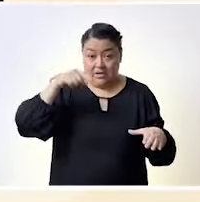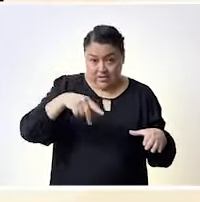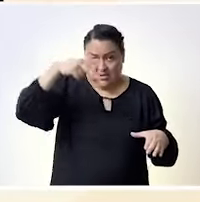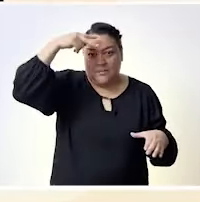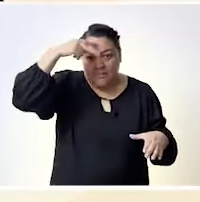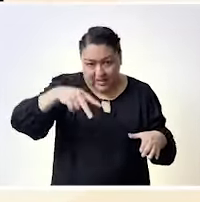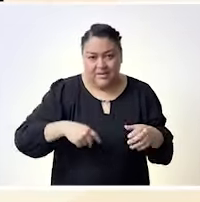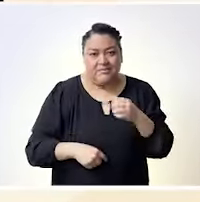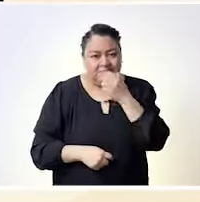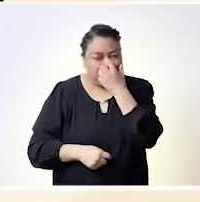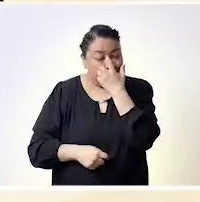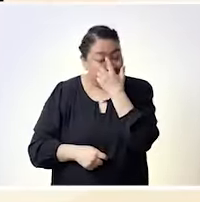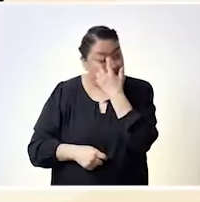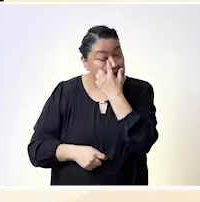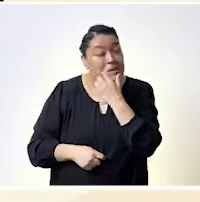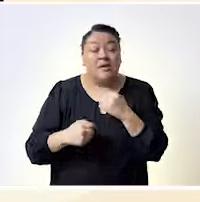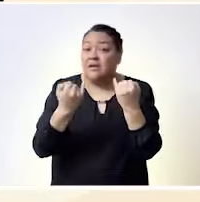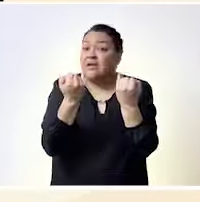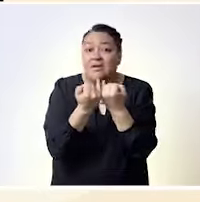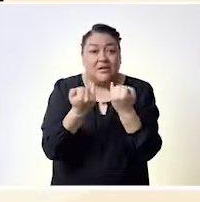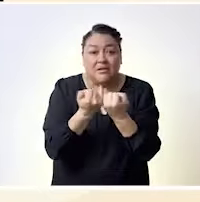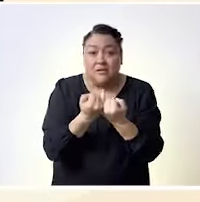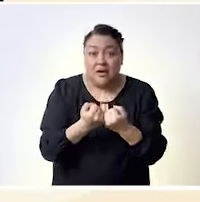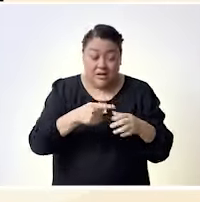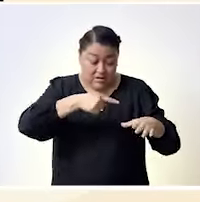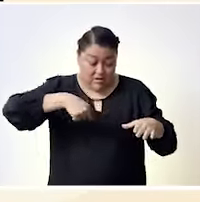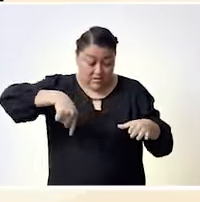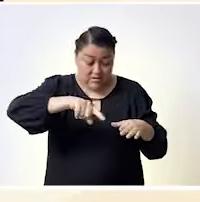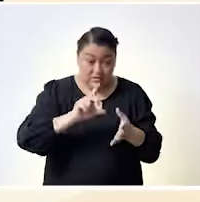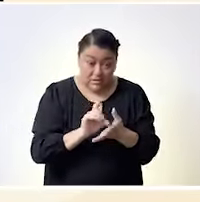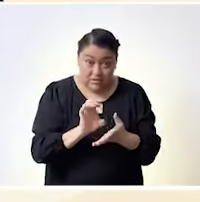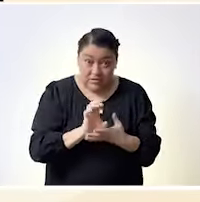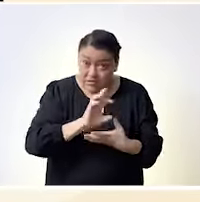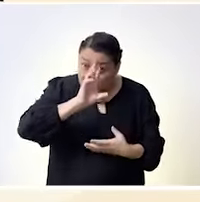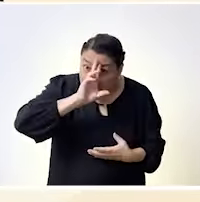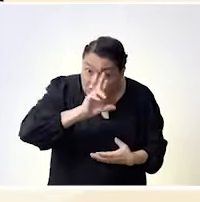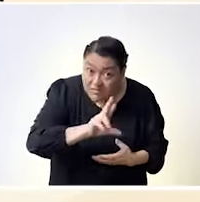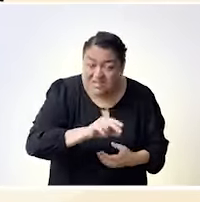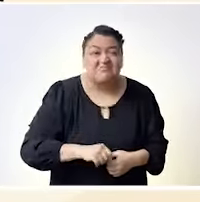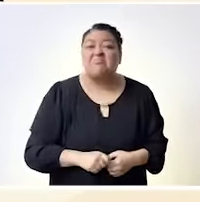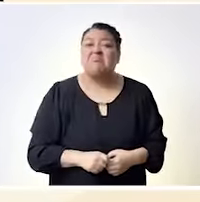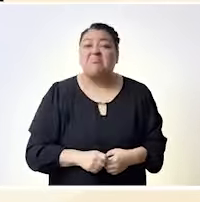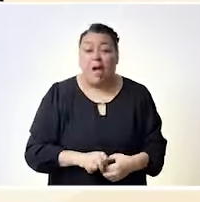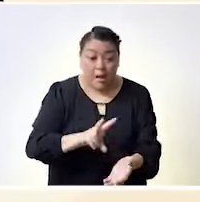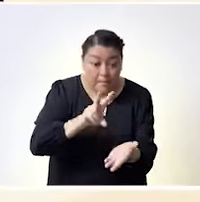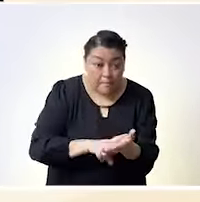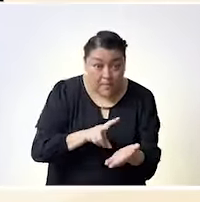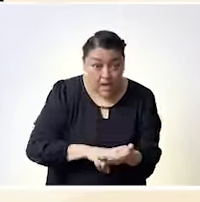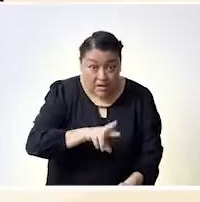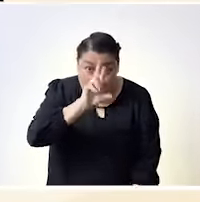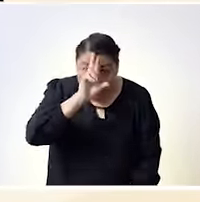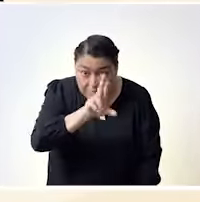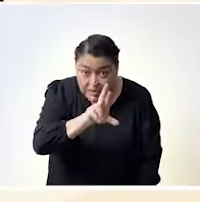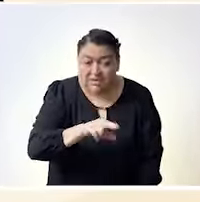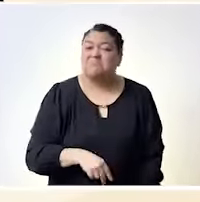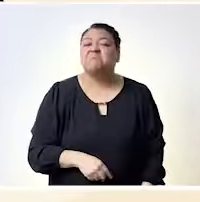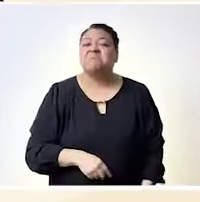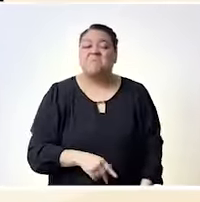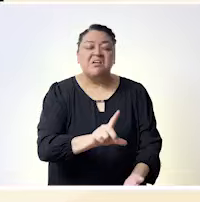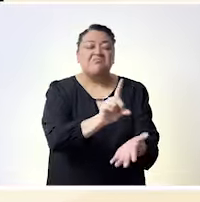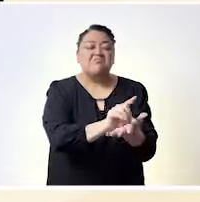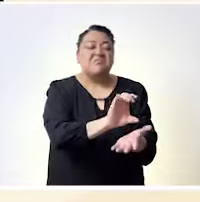para mí. Y las personas tienen inclusive a veces por tener una discapacidad física, hablarme como si mi capacidad